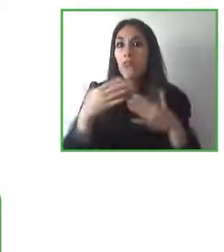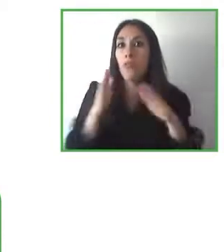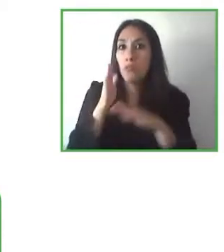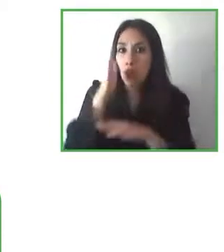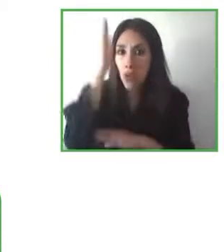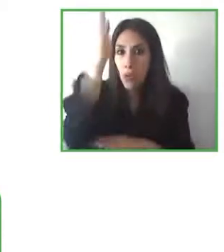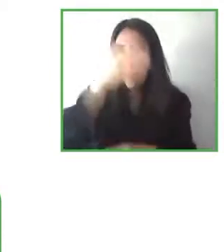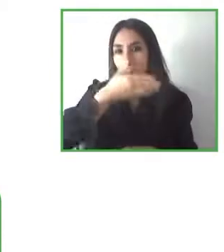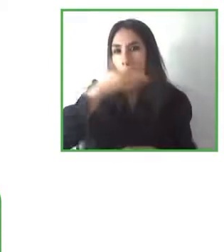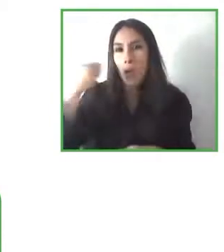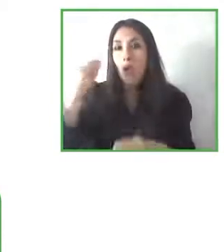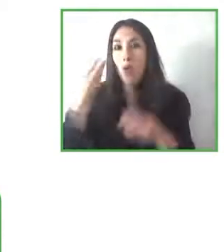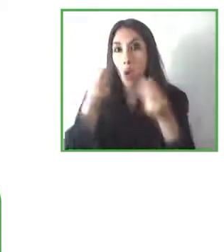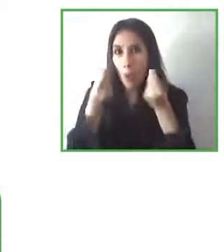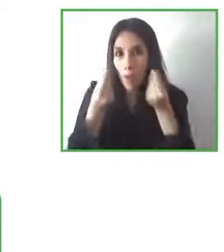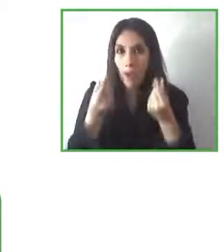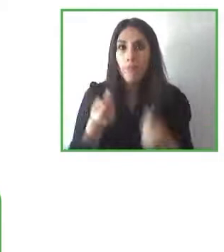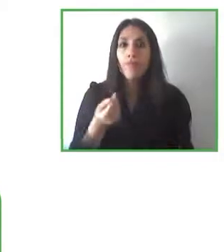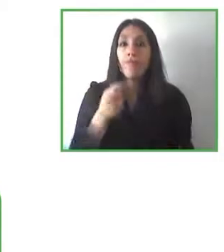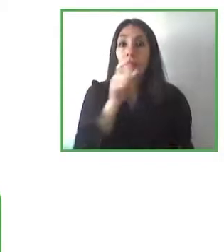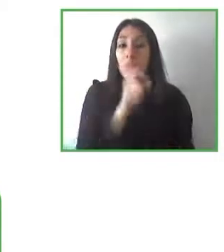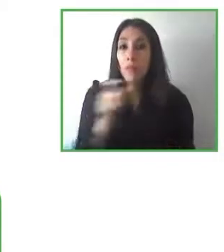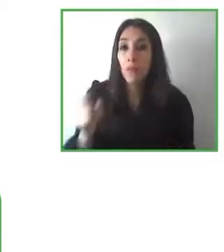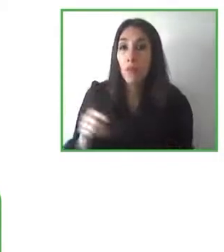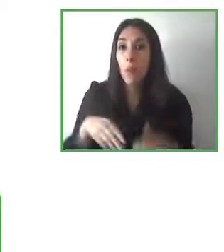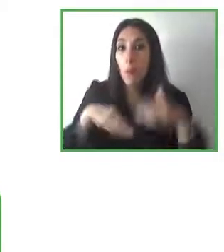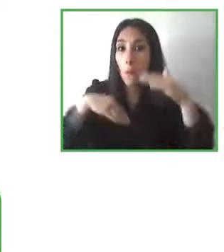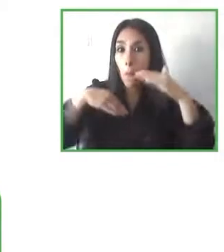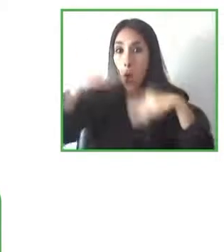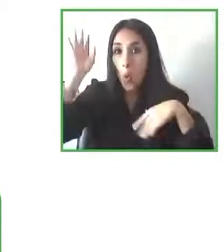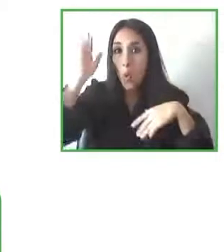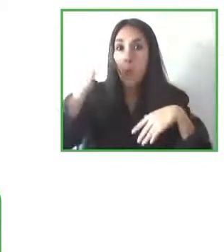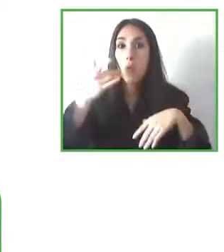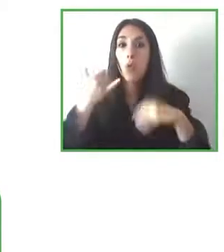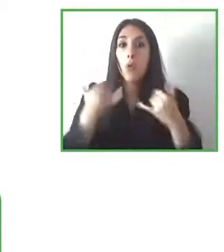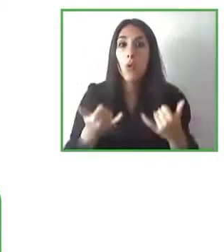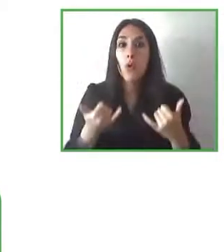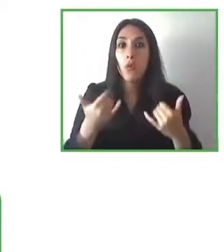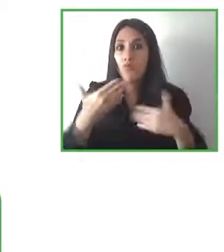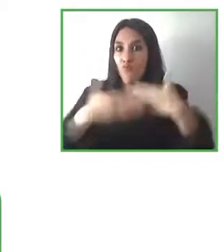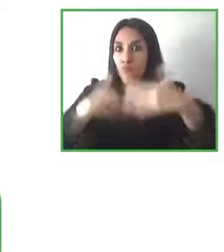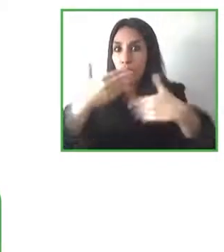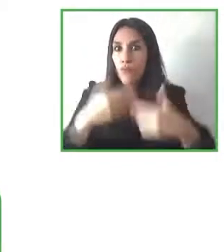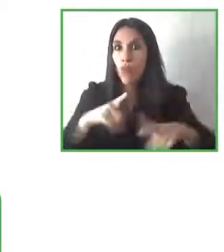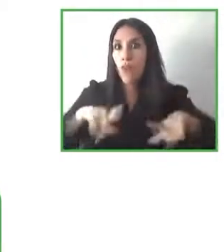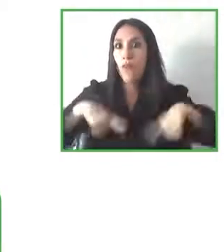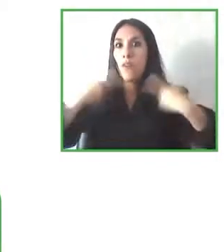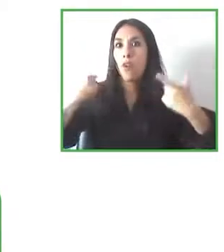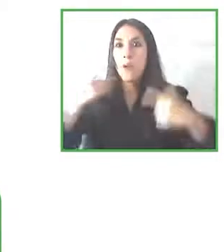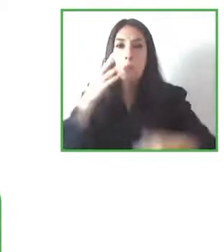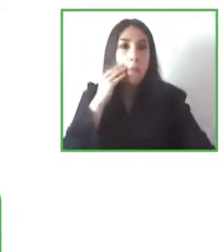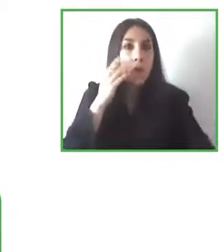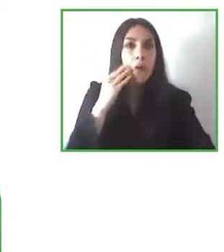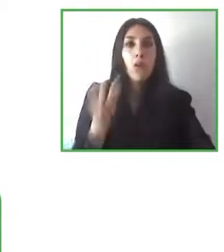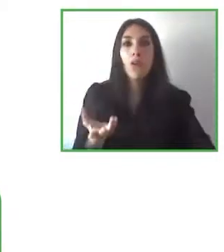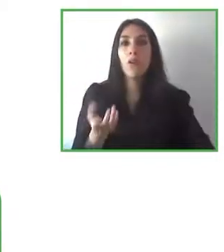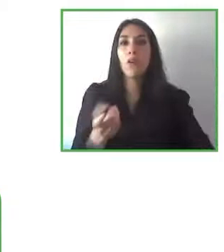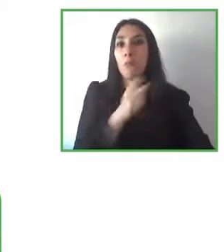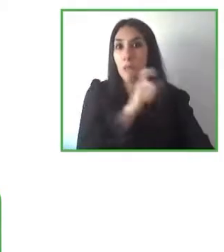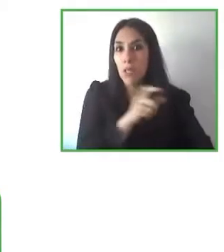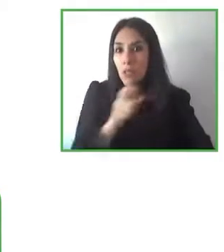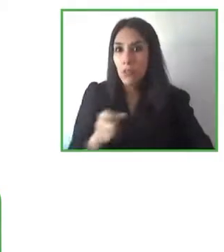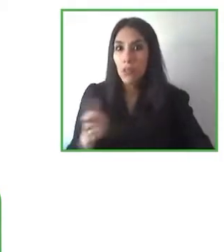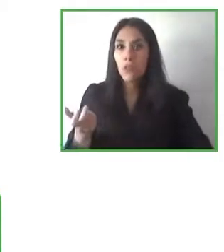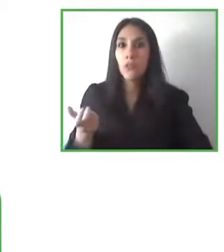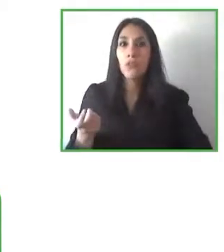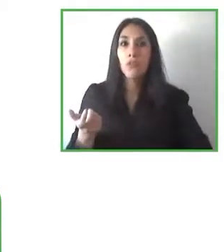en general pero la calidad de vida o sea la experiencia de las personas con discapacidad adultos mayores etcétera